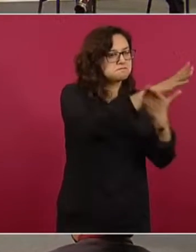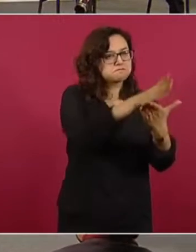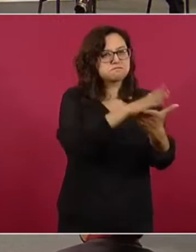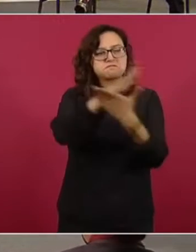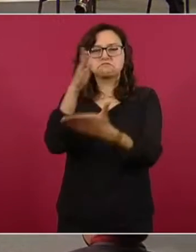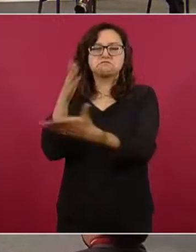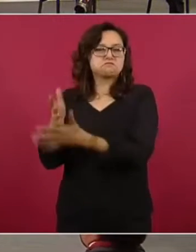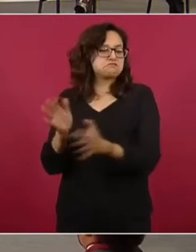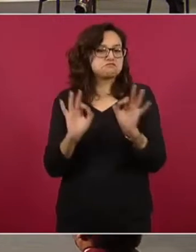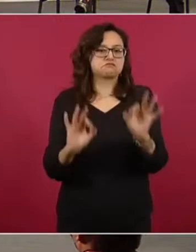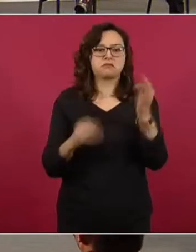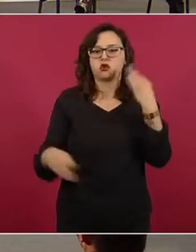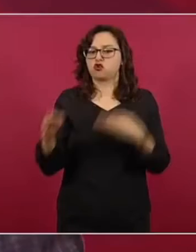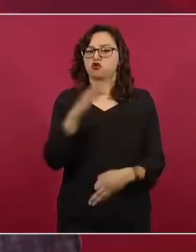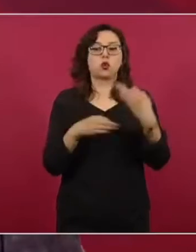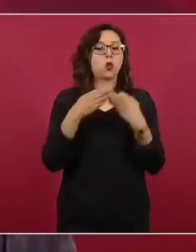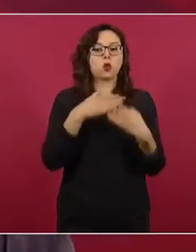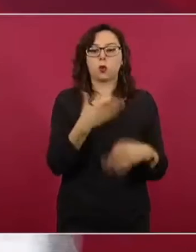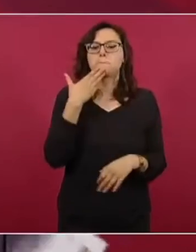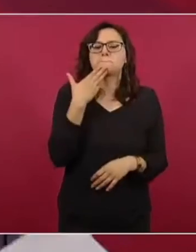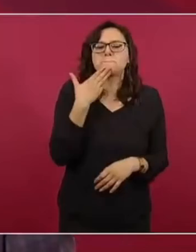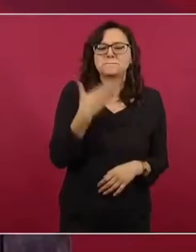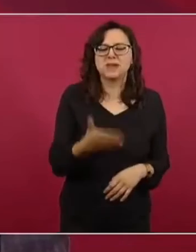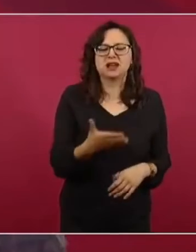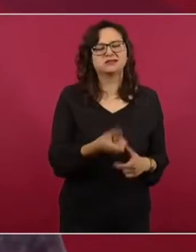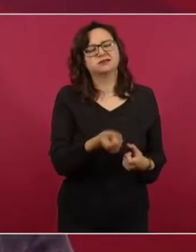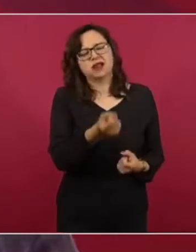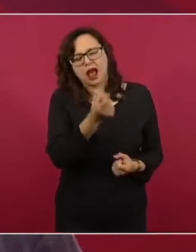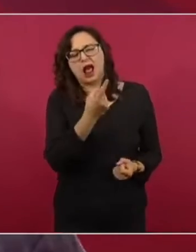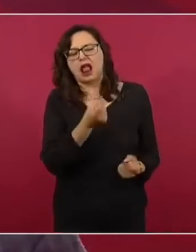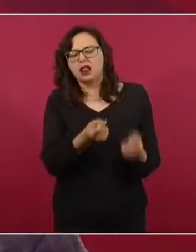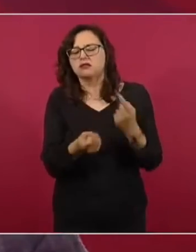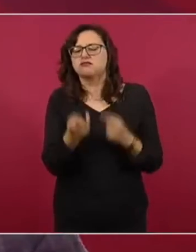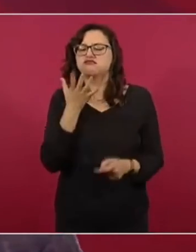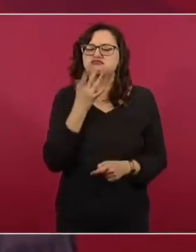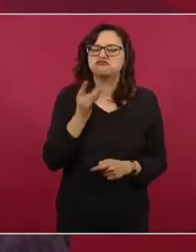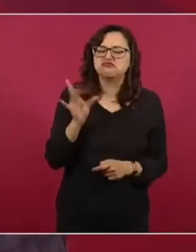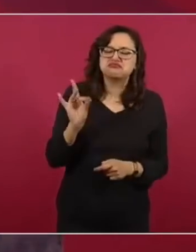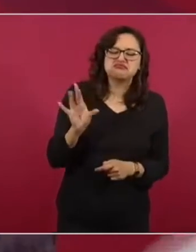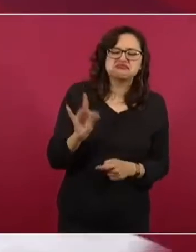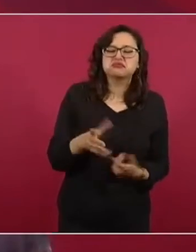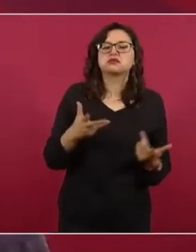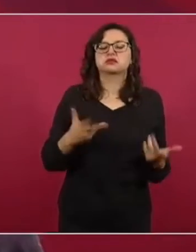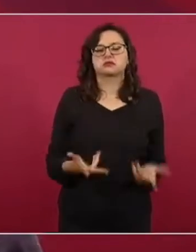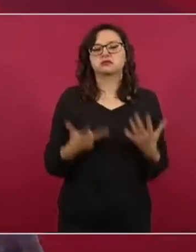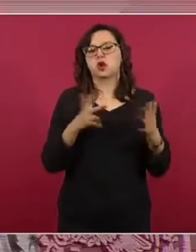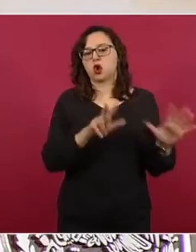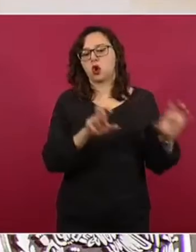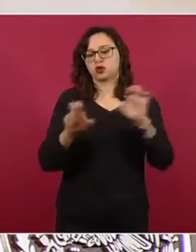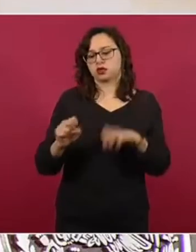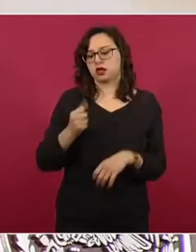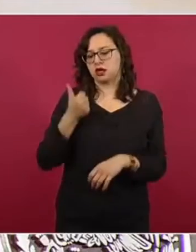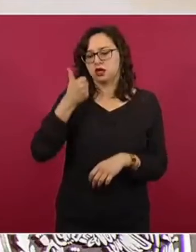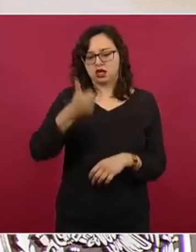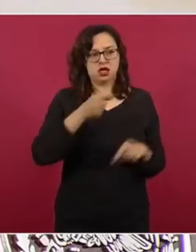que resaltar. En general encontramos a todos cumpliendo con la ley, portándose bien con los consumidores y las 806